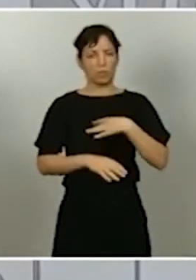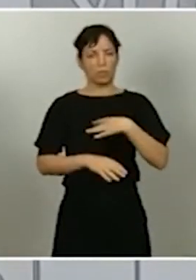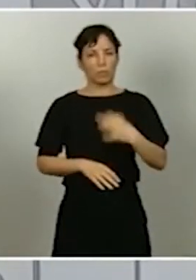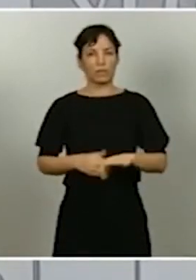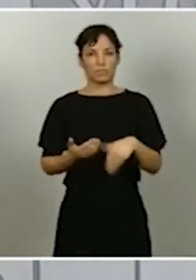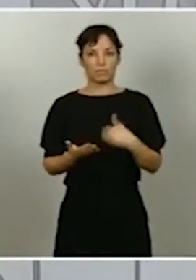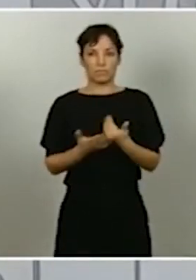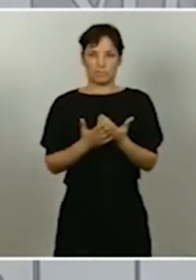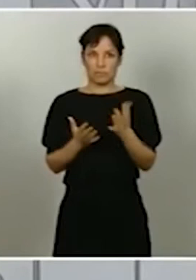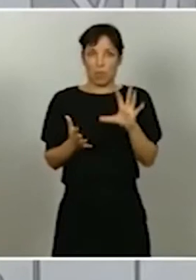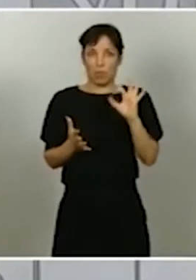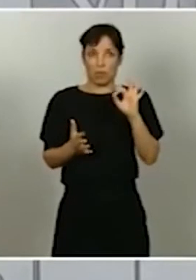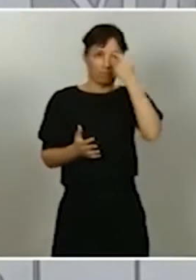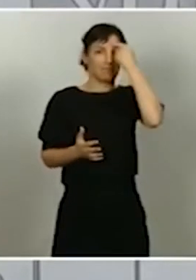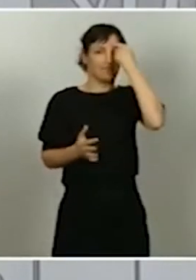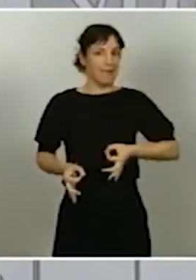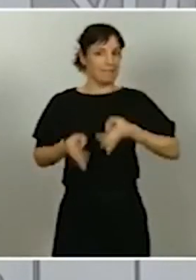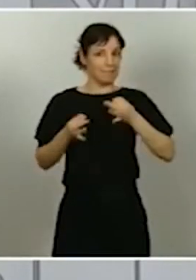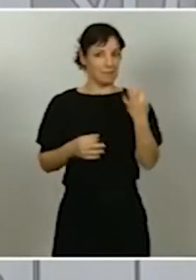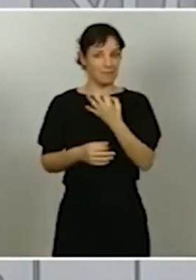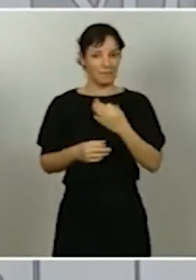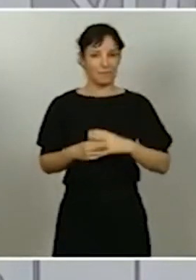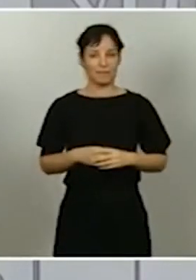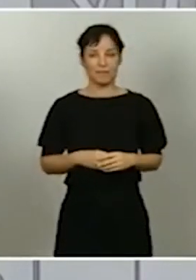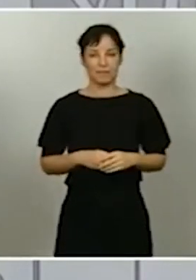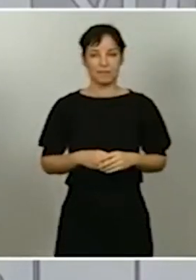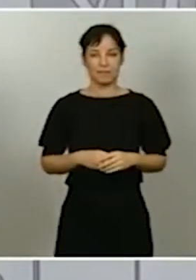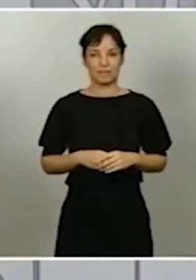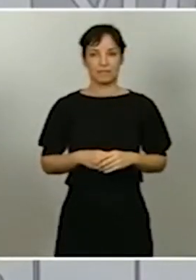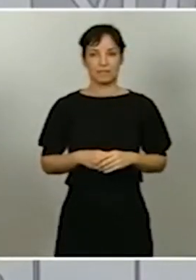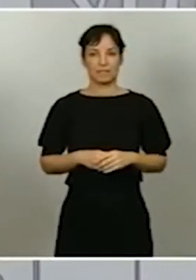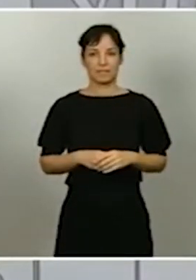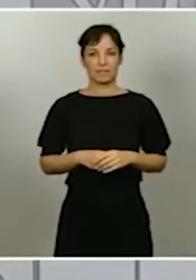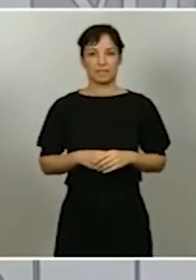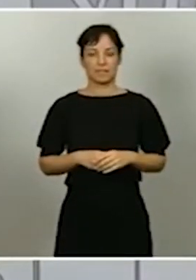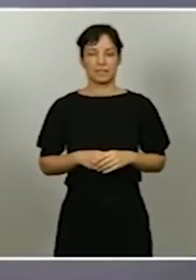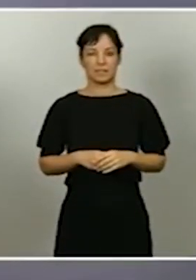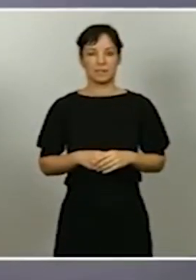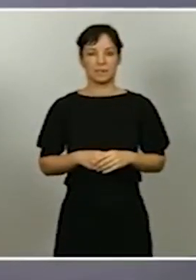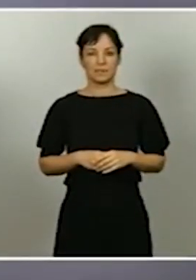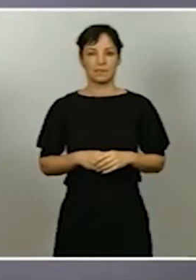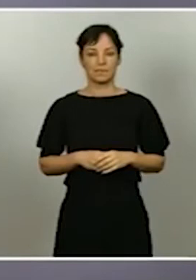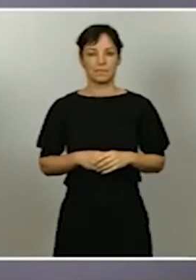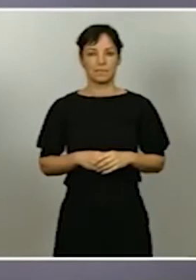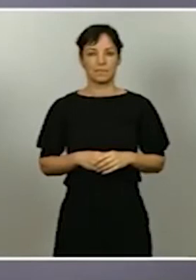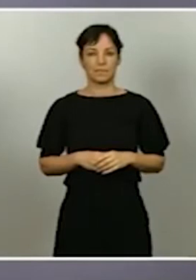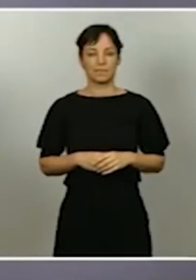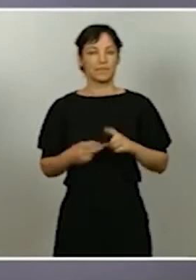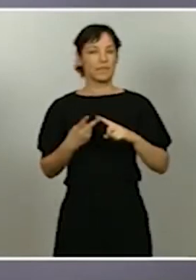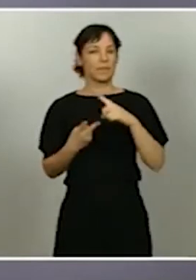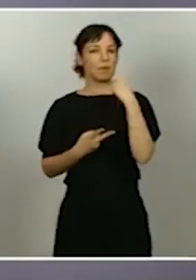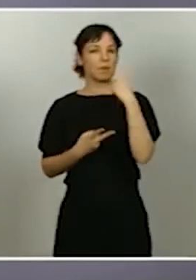que estar ahí siempre. En cuanto a la otra pregunta, me parece que era sobre permanecer más tiempo en las fases.